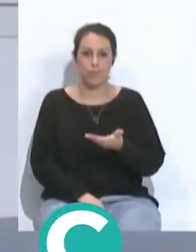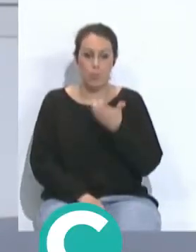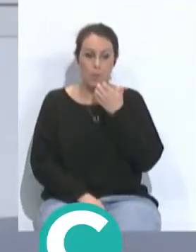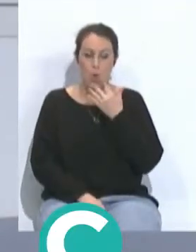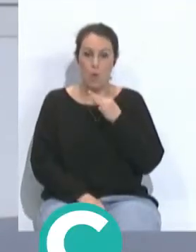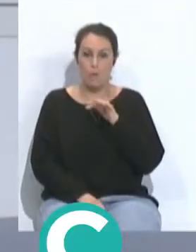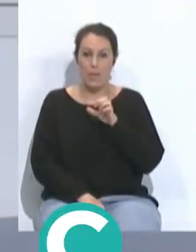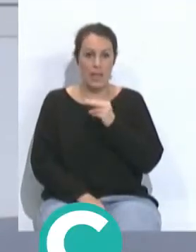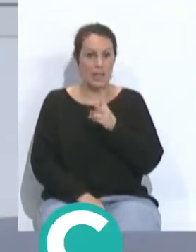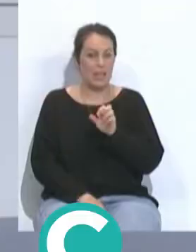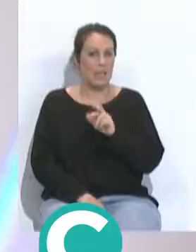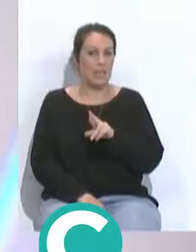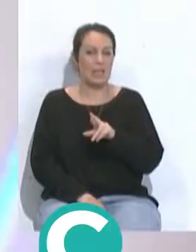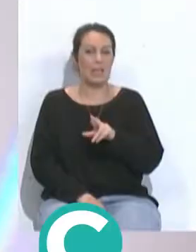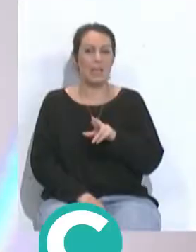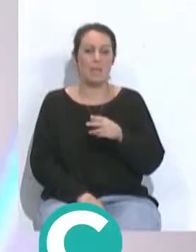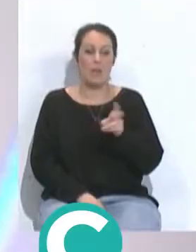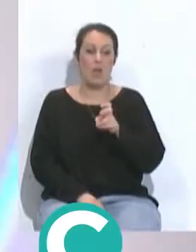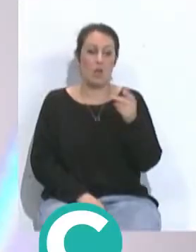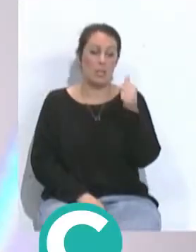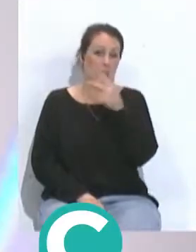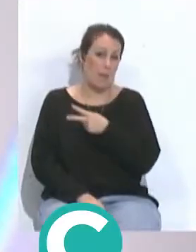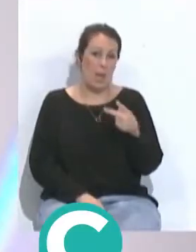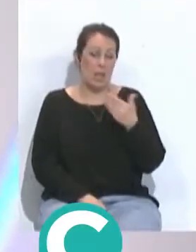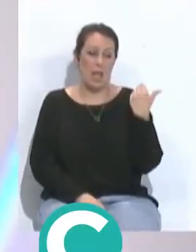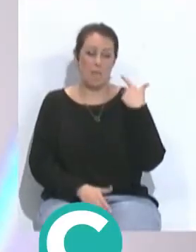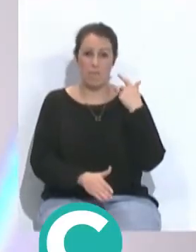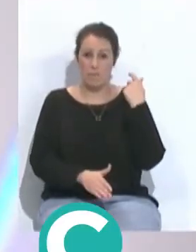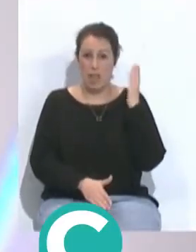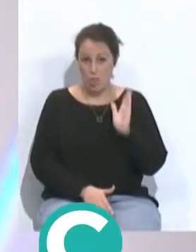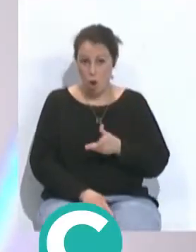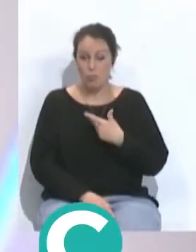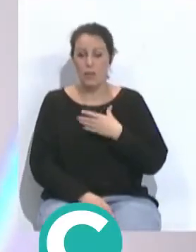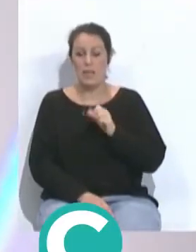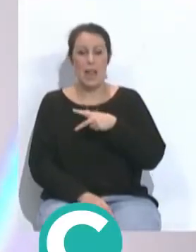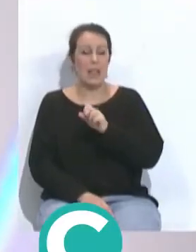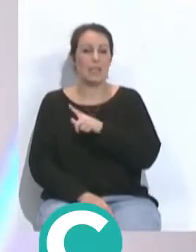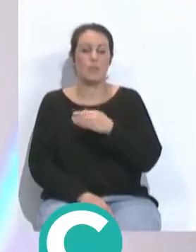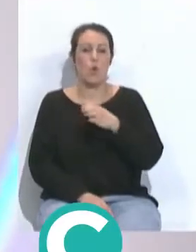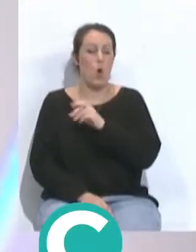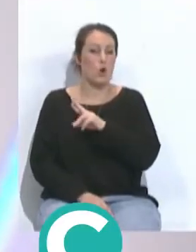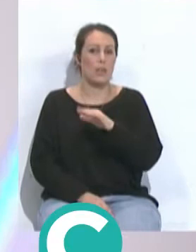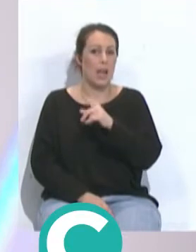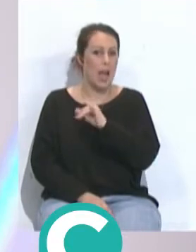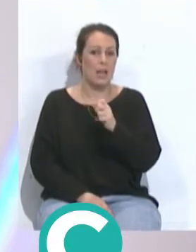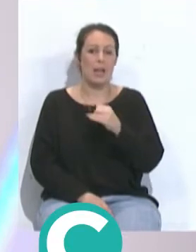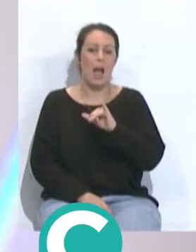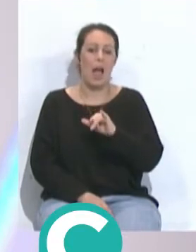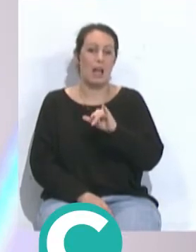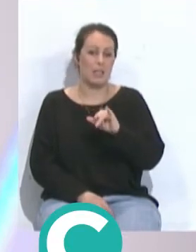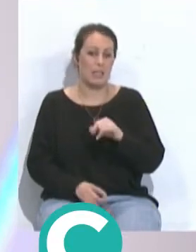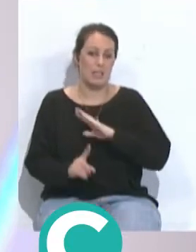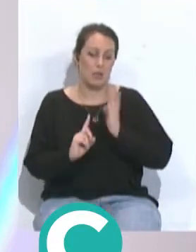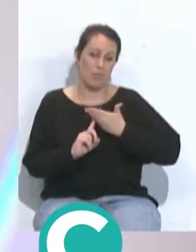caso de Fekir que vuelve después de de sanción de dos semanas Canales y Borja que vienen de lesión no sabemos si contarán con minutos saldrá de la partida